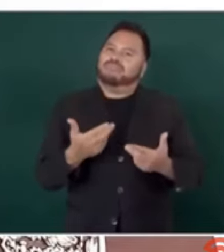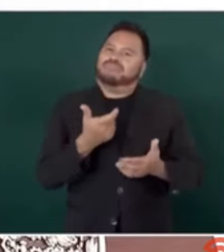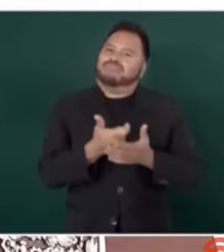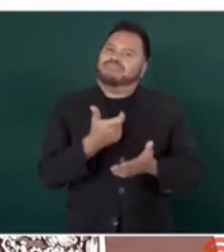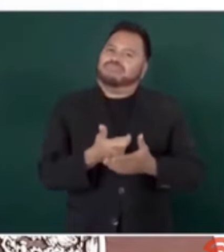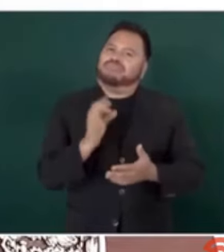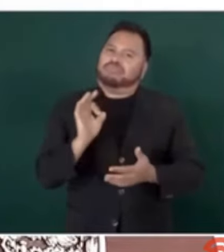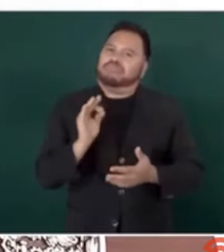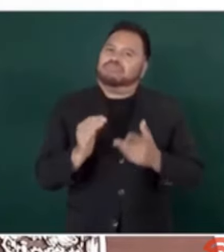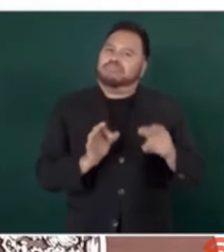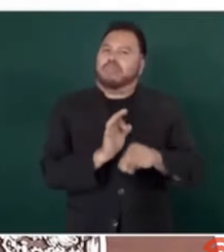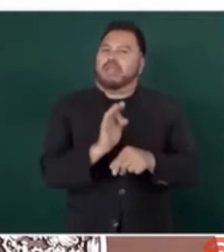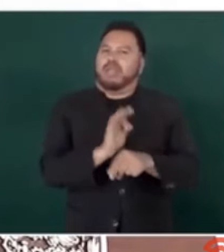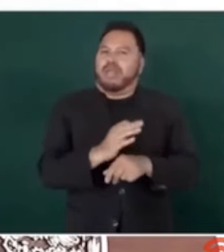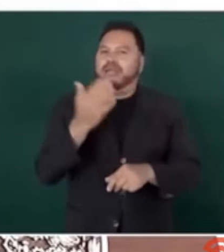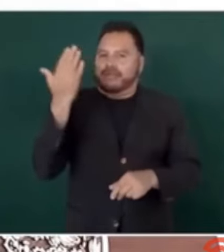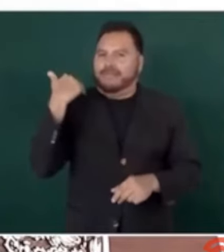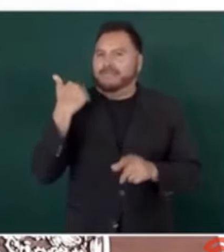o sea,